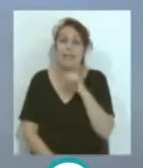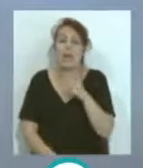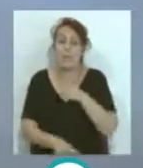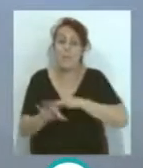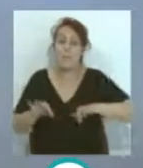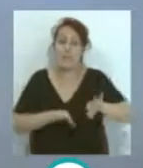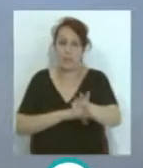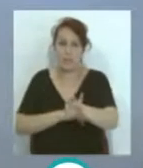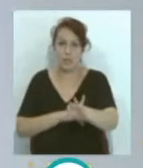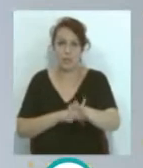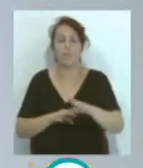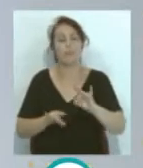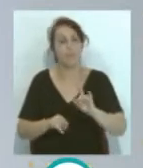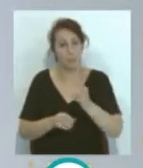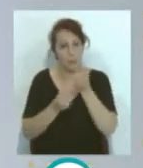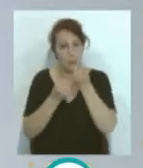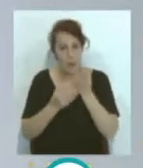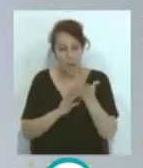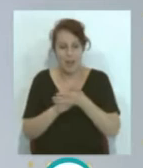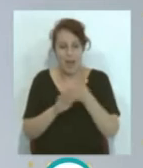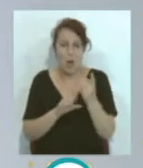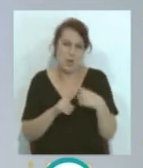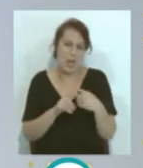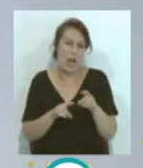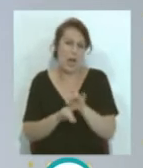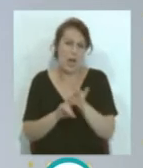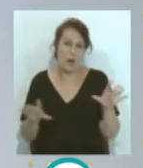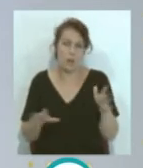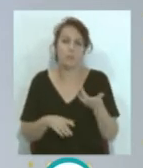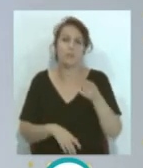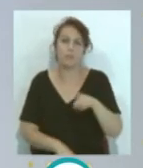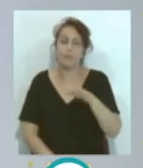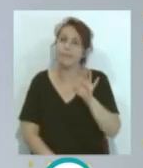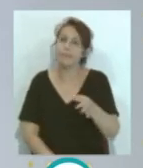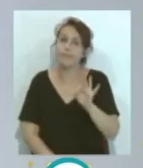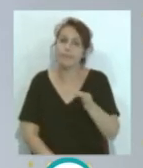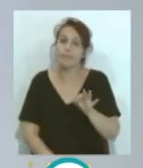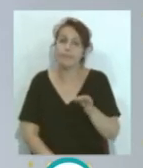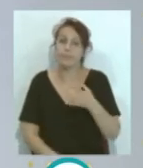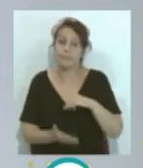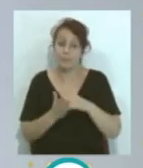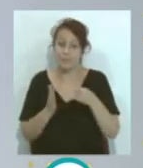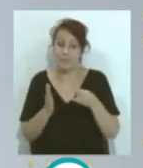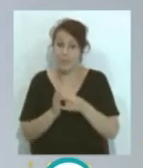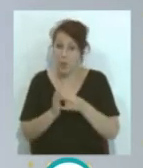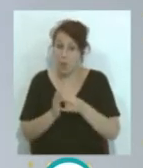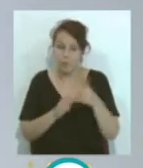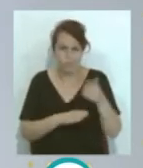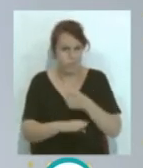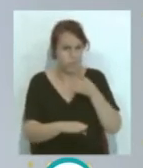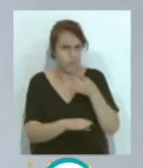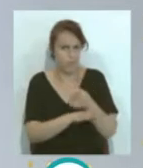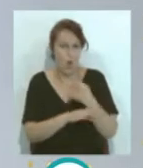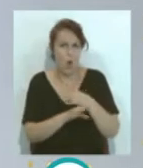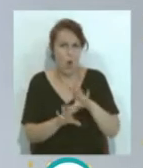empatía ¿no? Siempre es mucho mejor hablar las cosas claramente... ...también es cierto... ...que el técnico no siempre está en la obligación... ...de